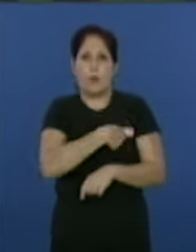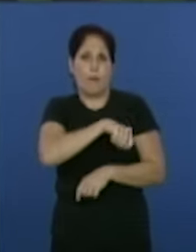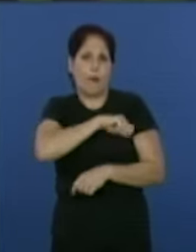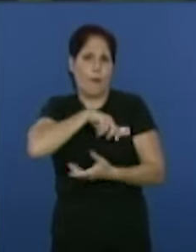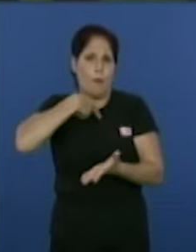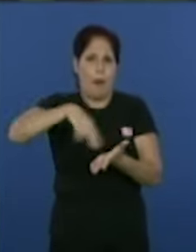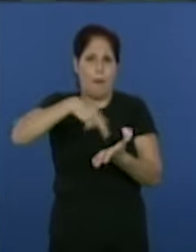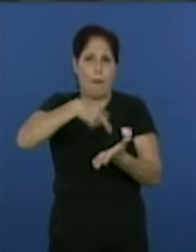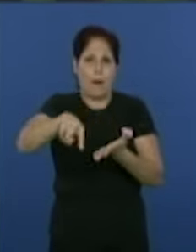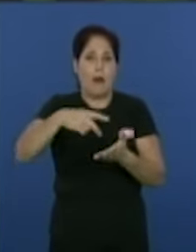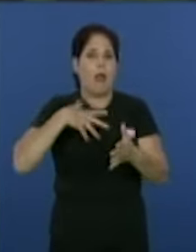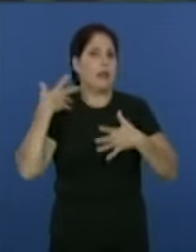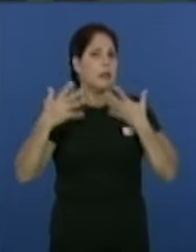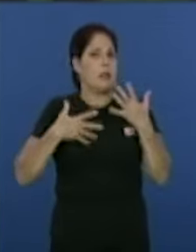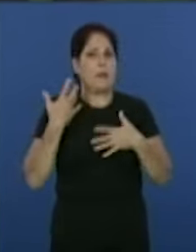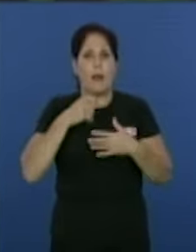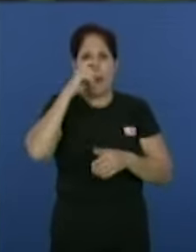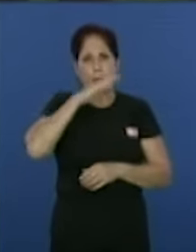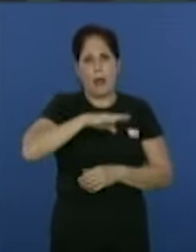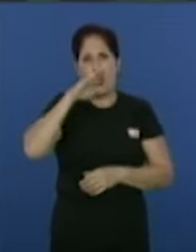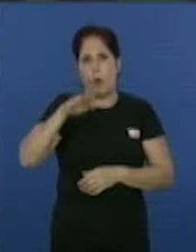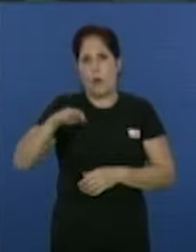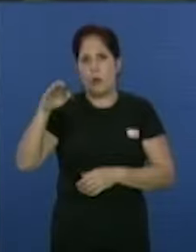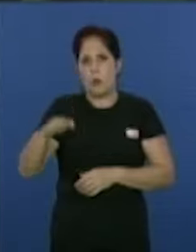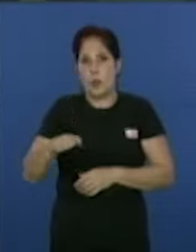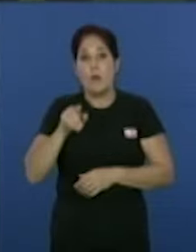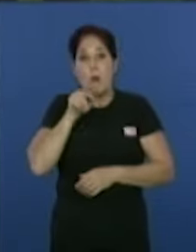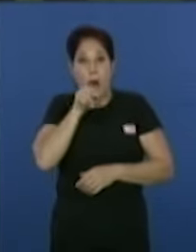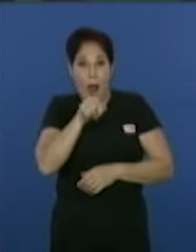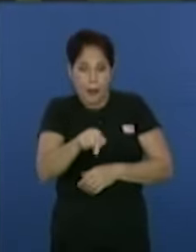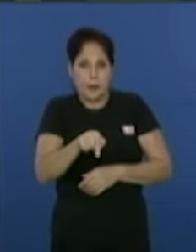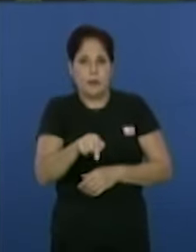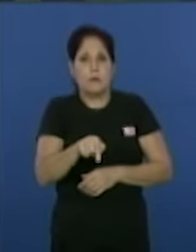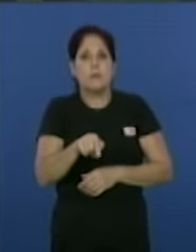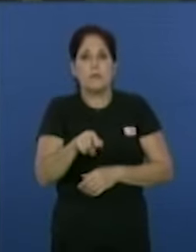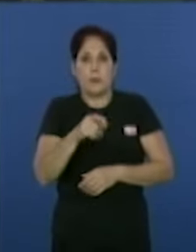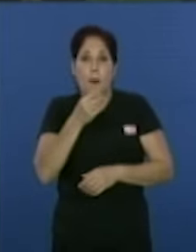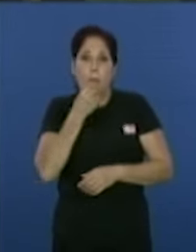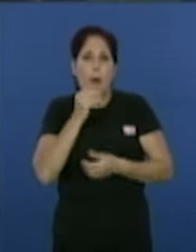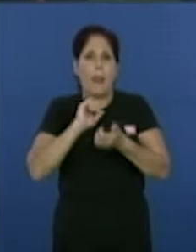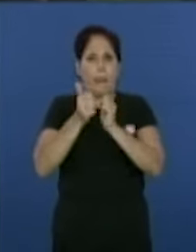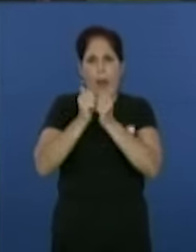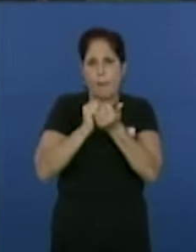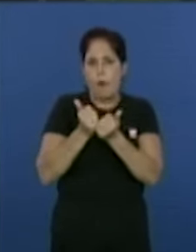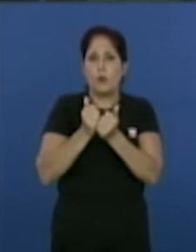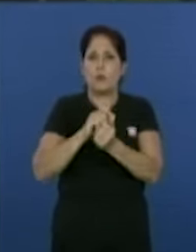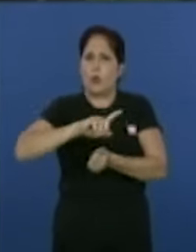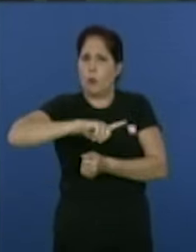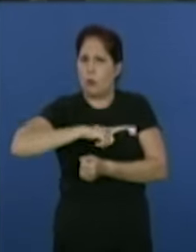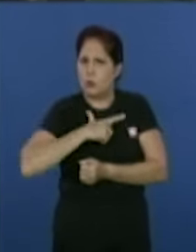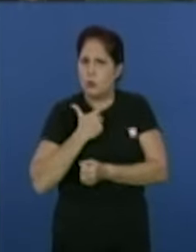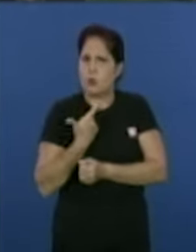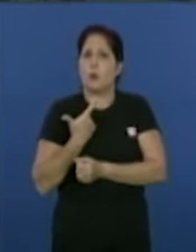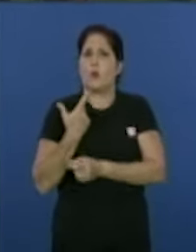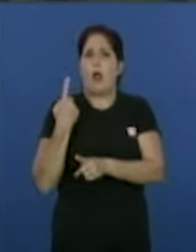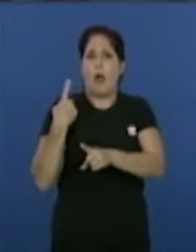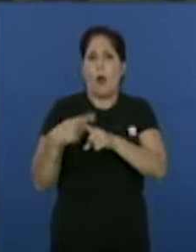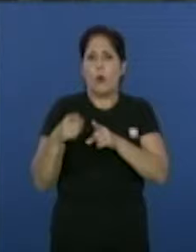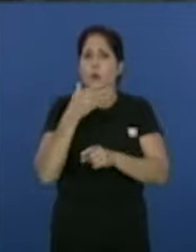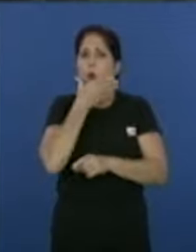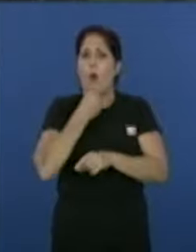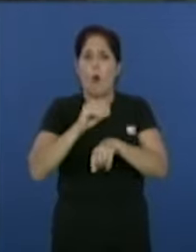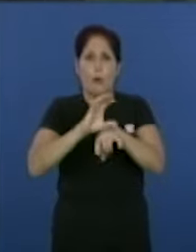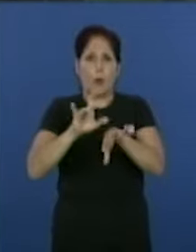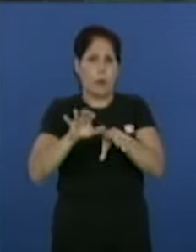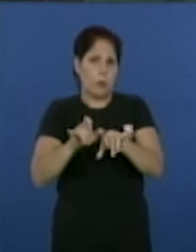bailable, con actividades infantiles donde se están implicando no solamente deporte, también está cultura, está también los joven